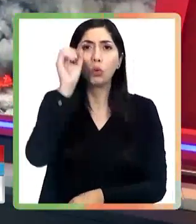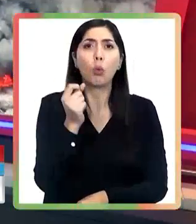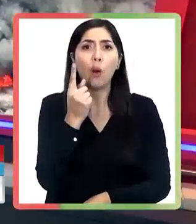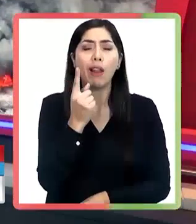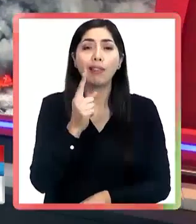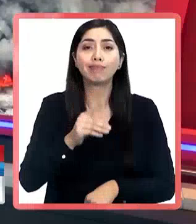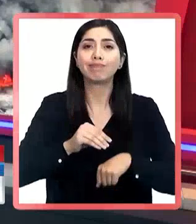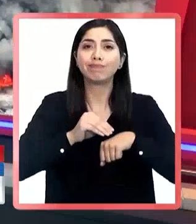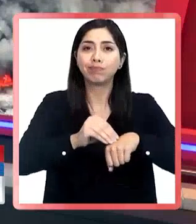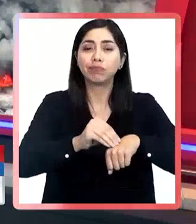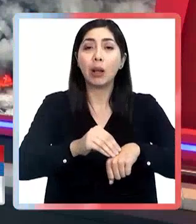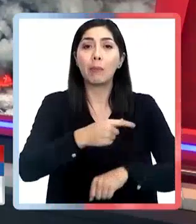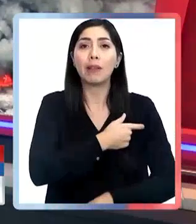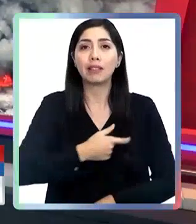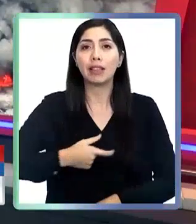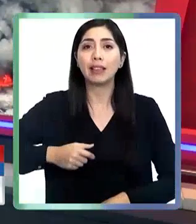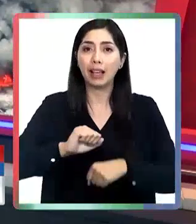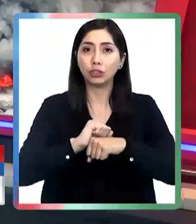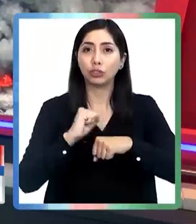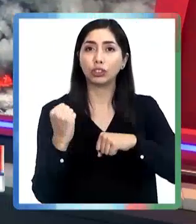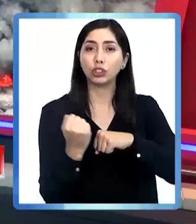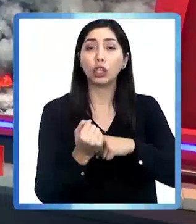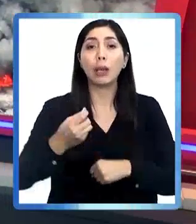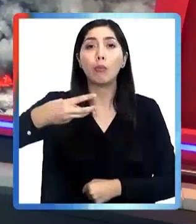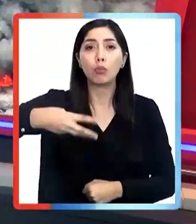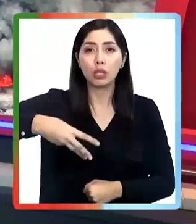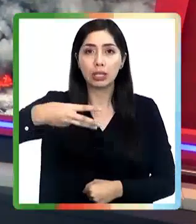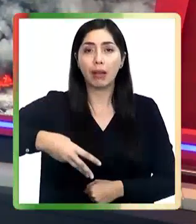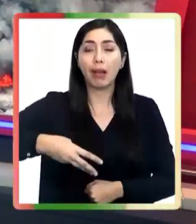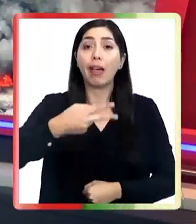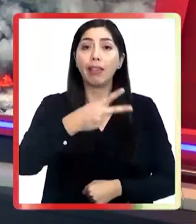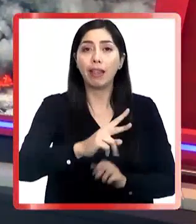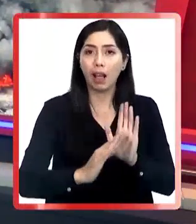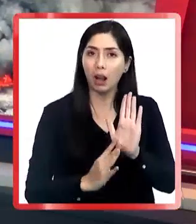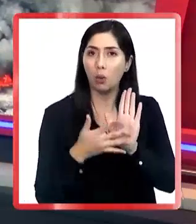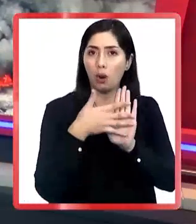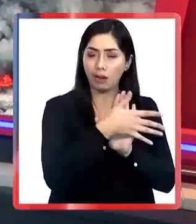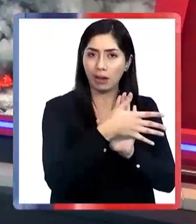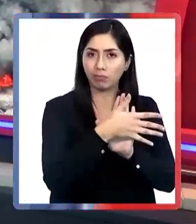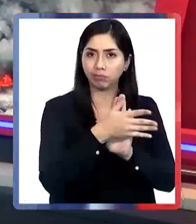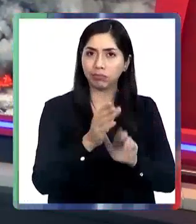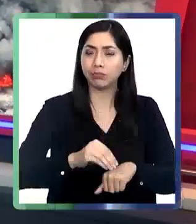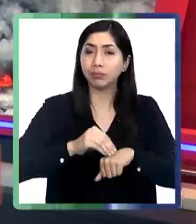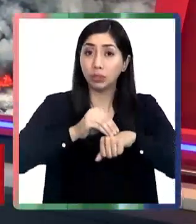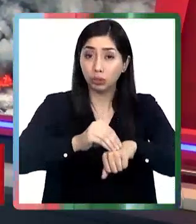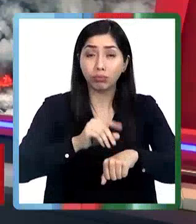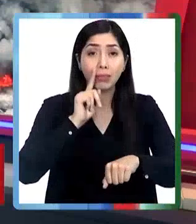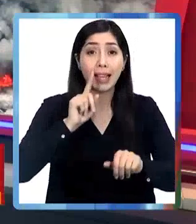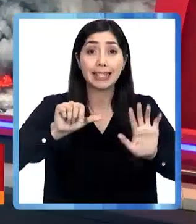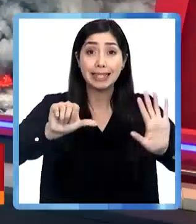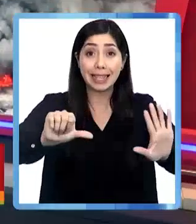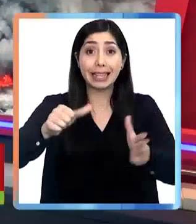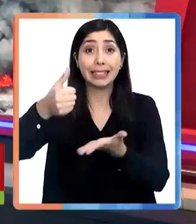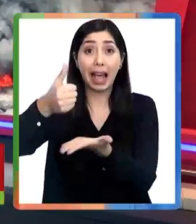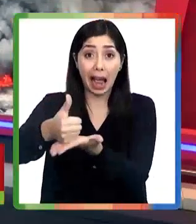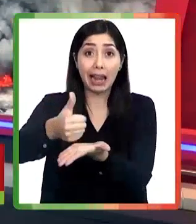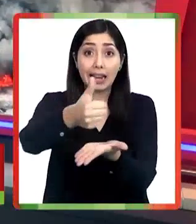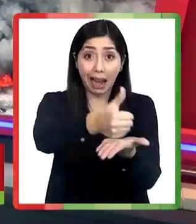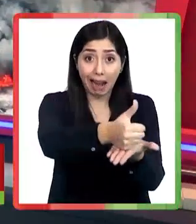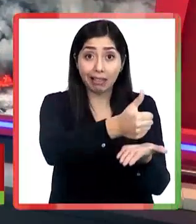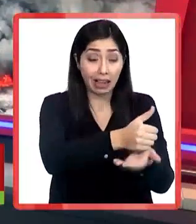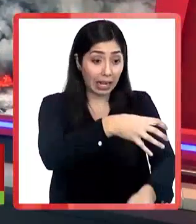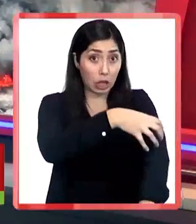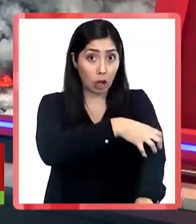reciente anuncio del presidente de la Asociación de Municipalidades de la Araucanía, quien afirmó que al menos seis alcaldes de la región